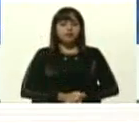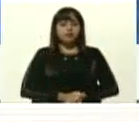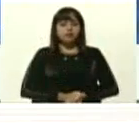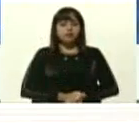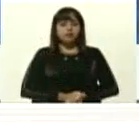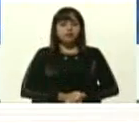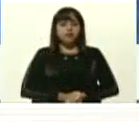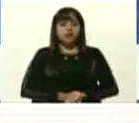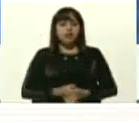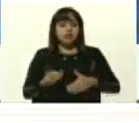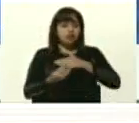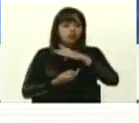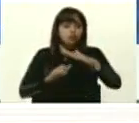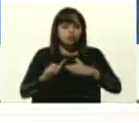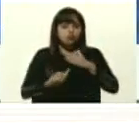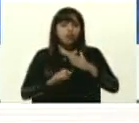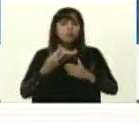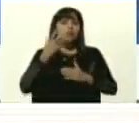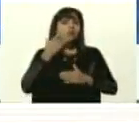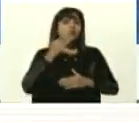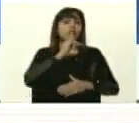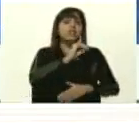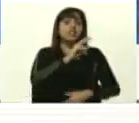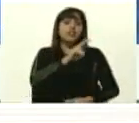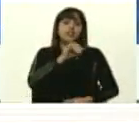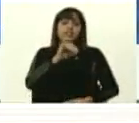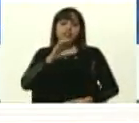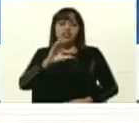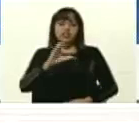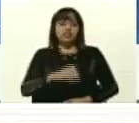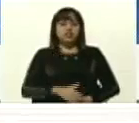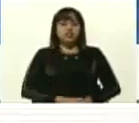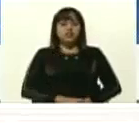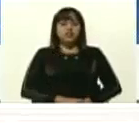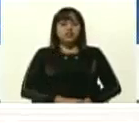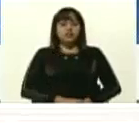Instituciones madres como el Ibit, Madre Ibit,